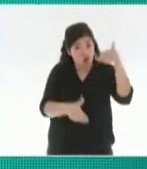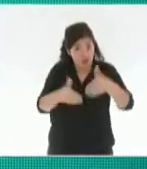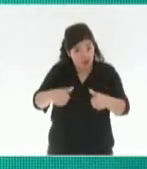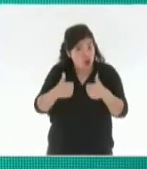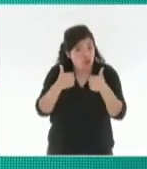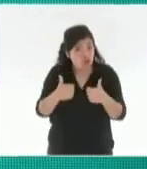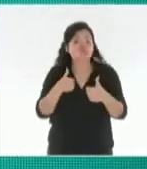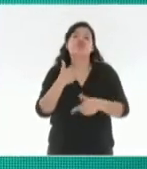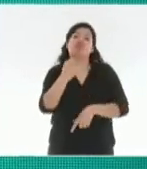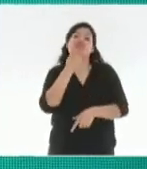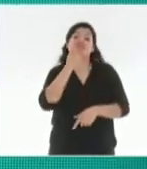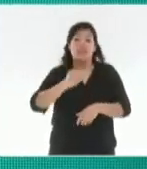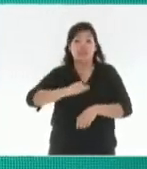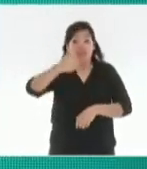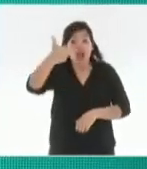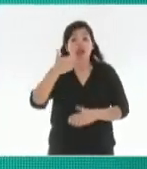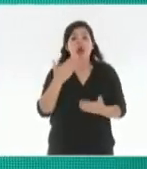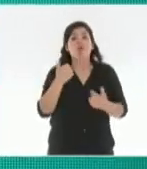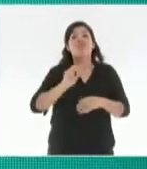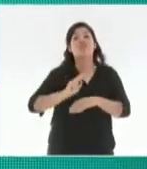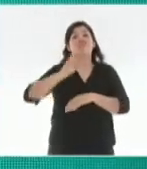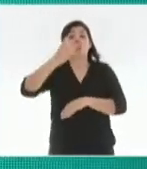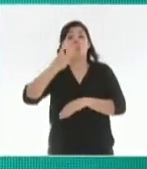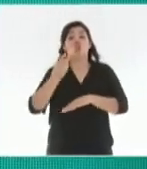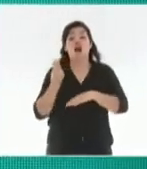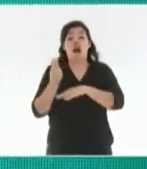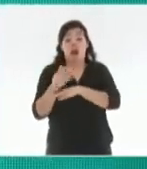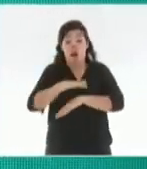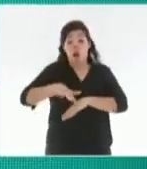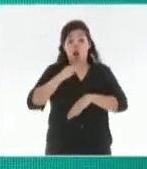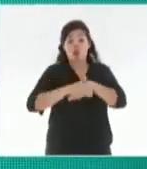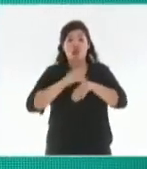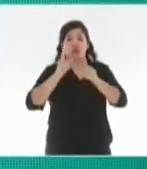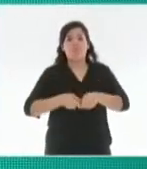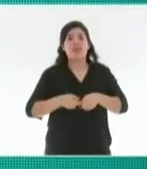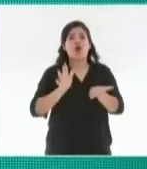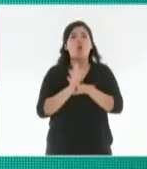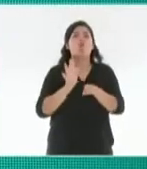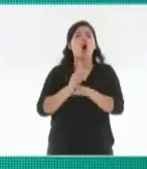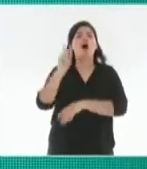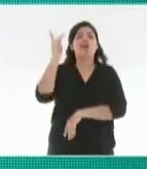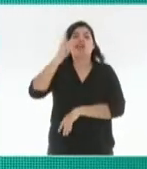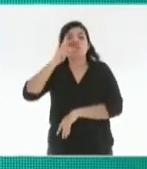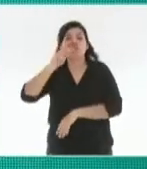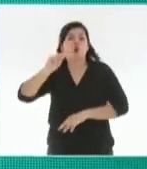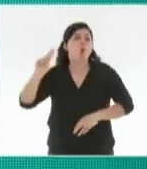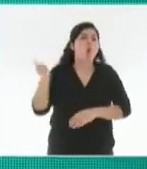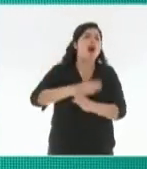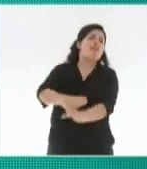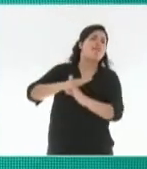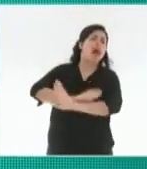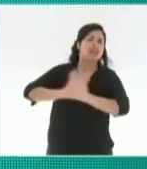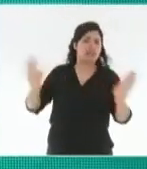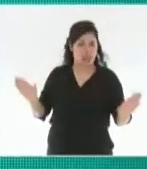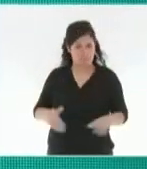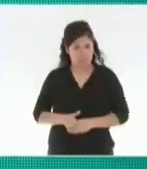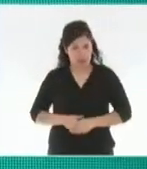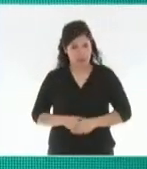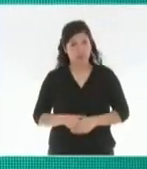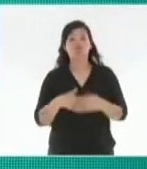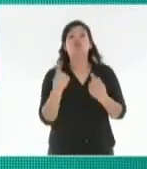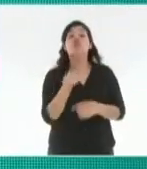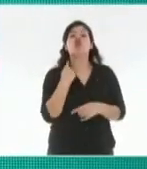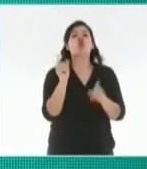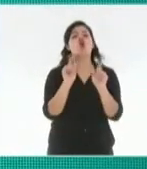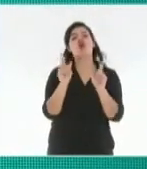de ingresar a una segunda comunera de nuestro espacio y dejar sepultados al kirchnerismo para siempre. Porque nosotros no usamos el cambio